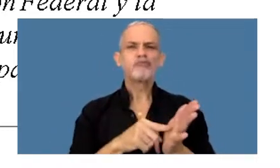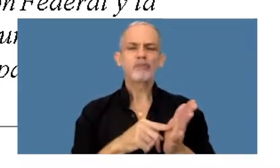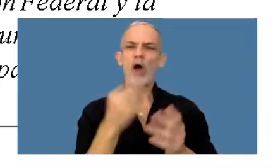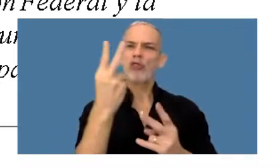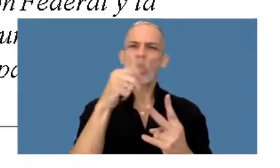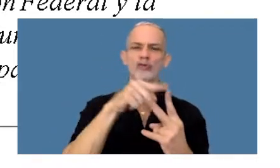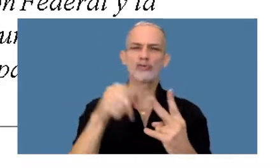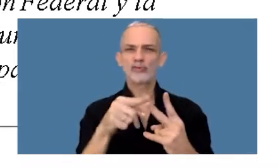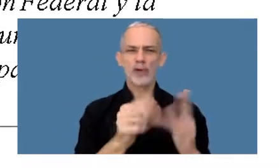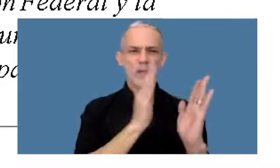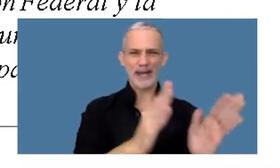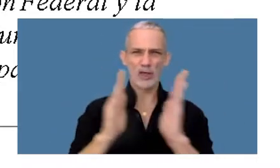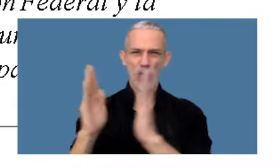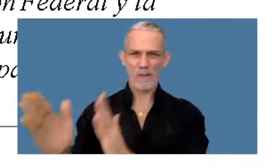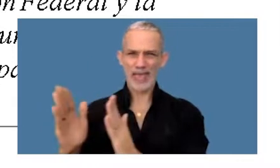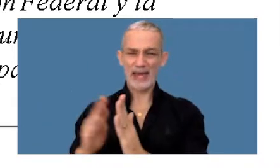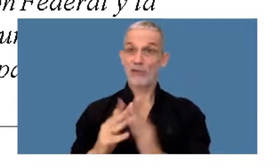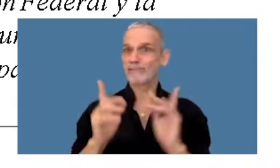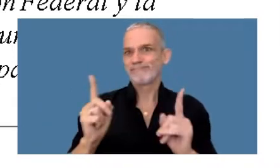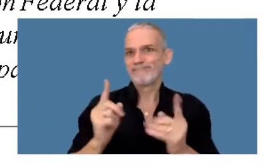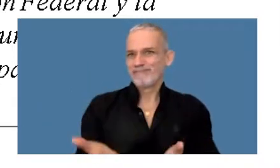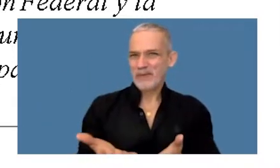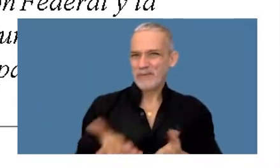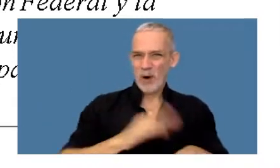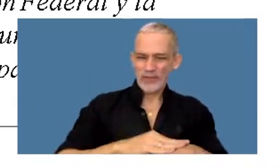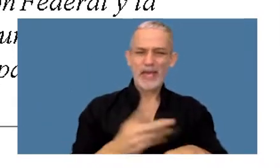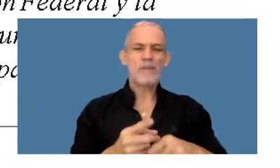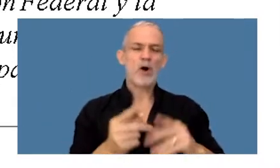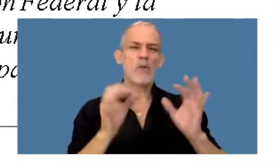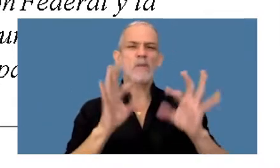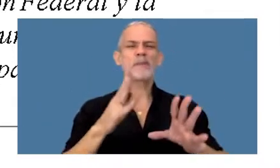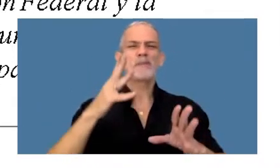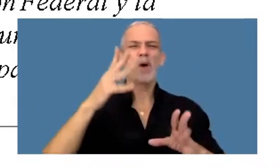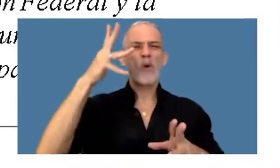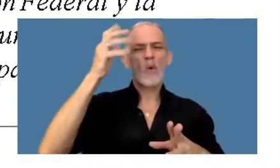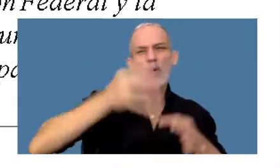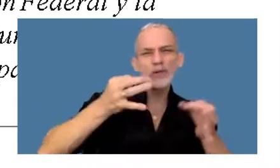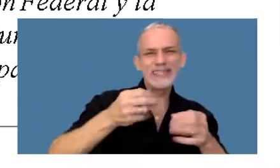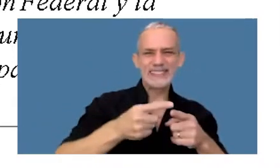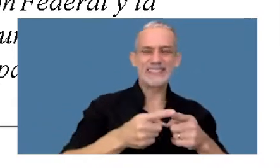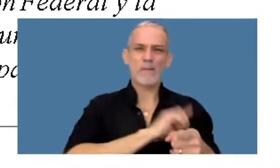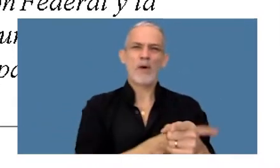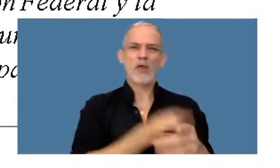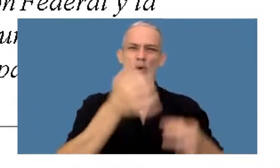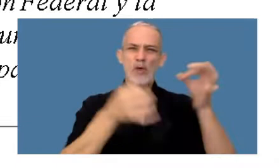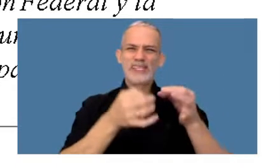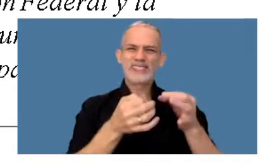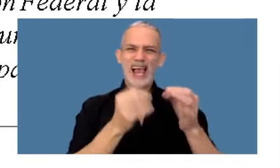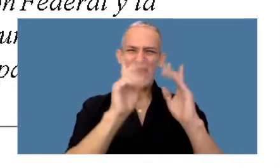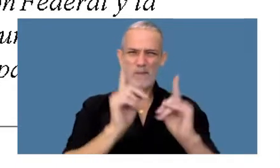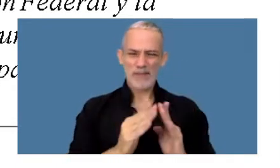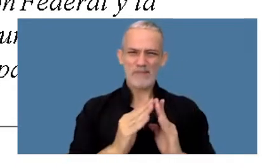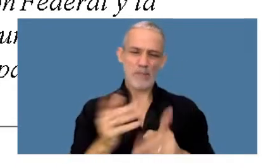dos periodos de feria que coinciden con las ferias judiciales que establece el Poder Judicial de la Nación,